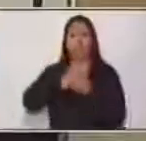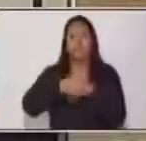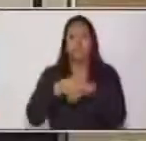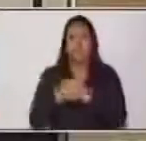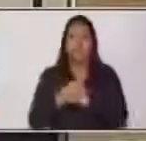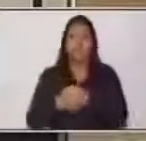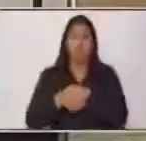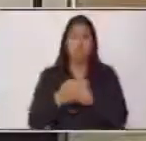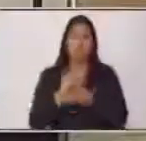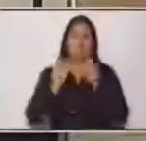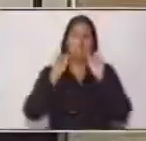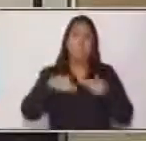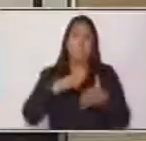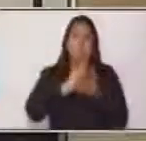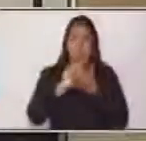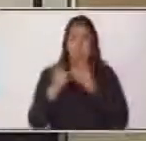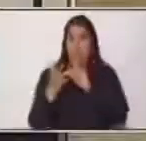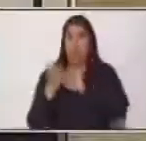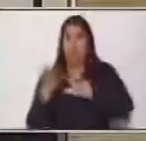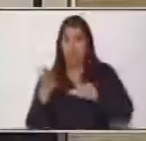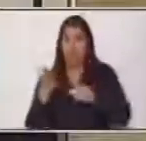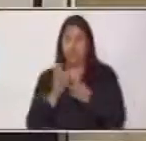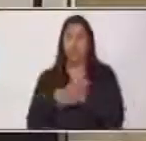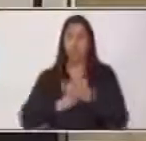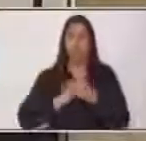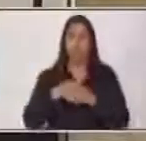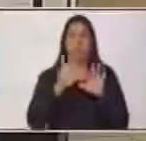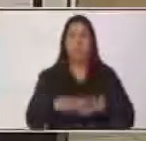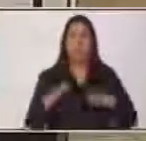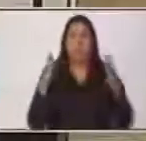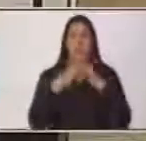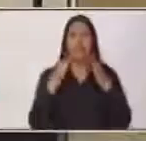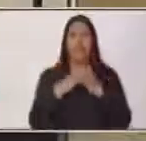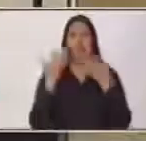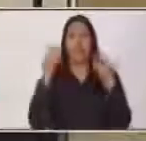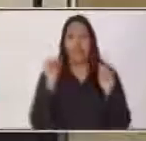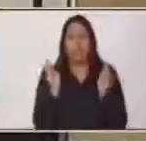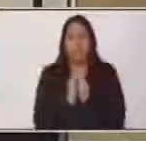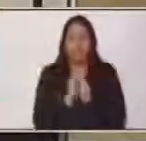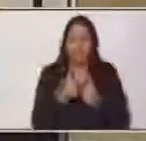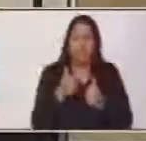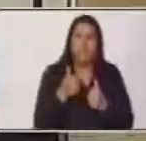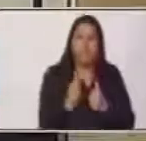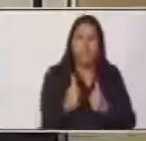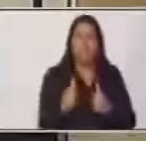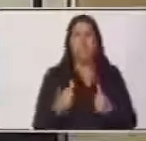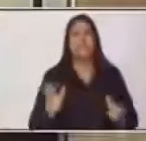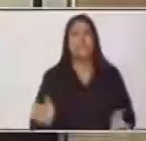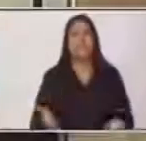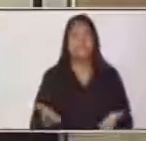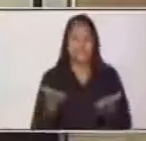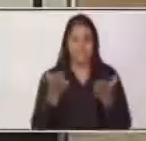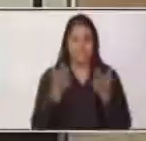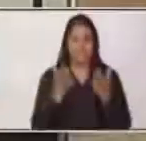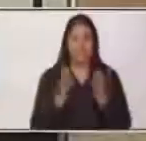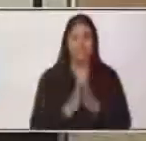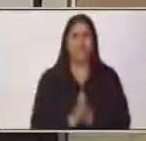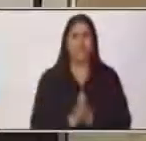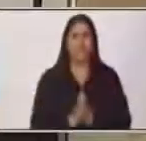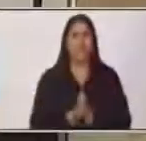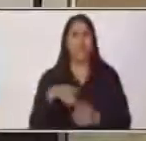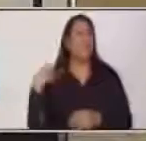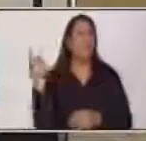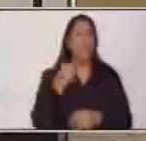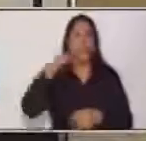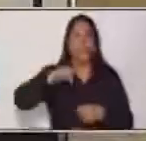en gel para poder desinfectarte las mismas. Quédate en casa porque juntos vamos a salir adelante de